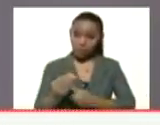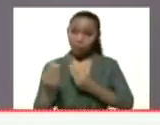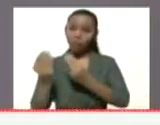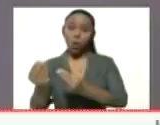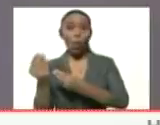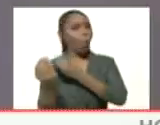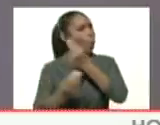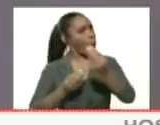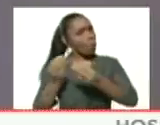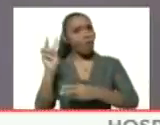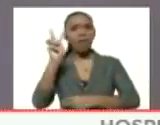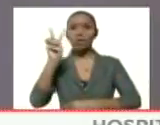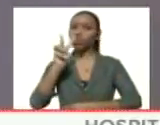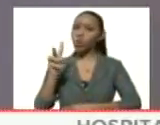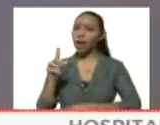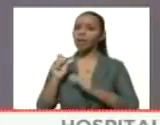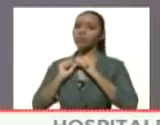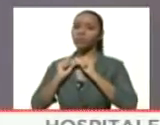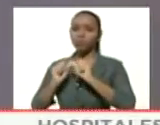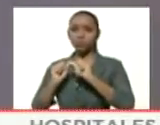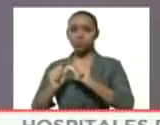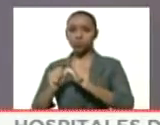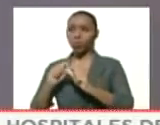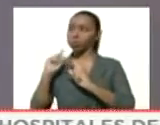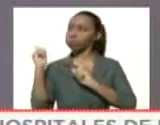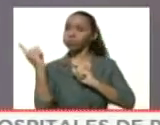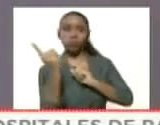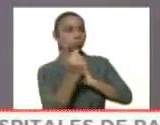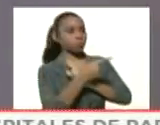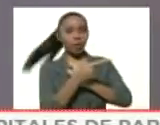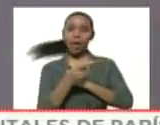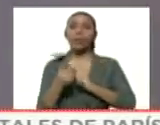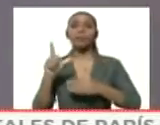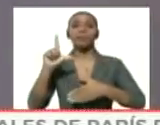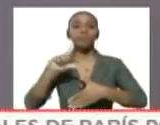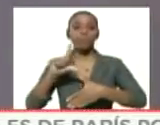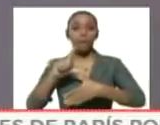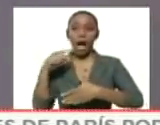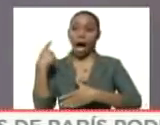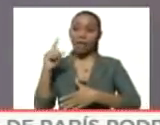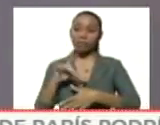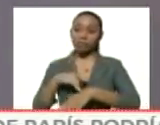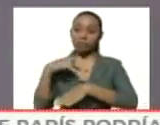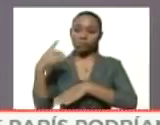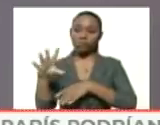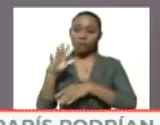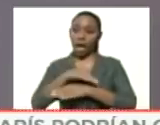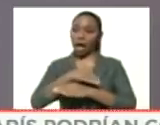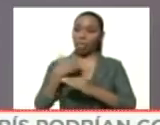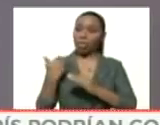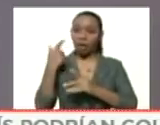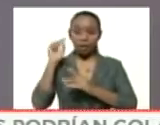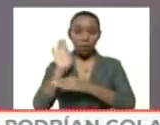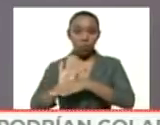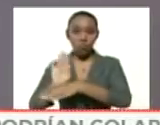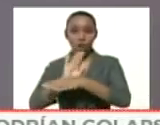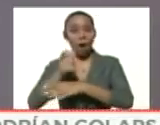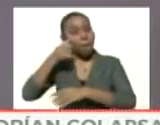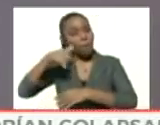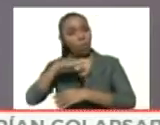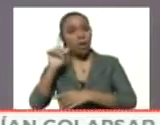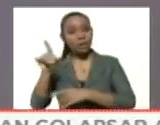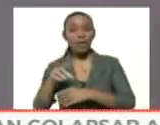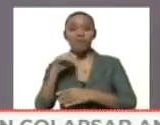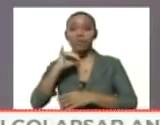de cómo Venezuela se mantiene rodeada por los países de Latinoamérica que han dejado atrás toda la protección al pueblo. Con esta